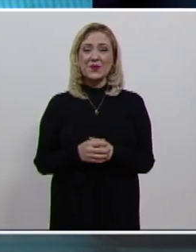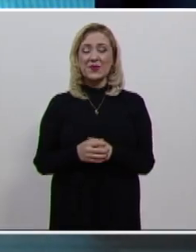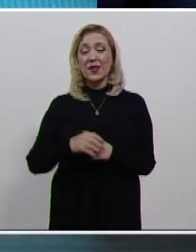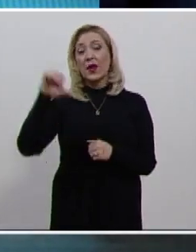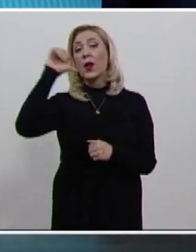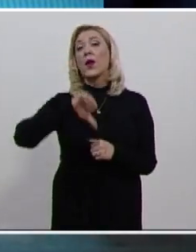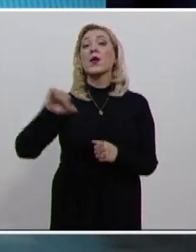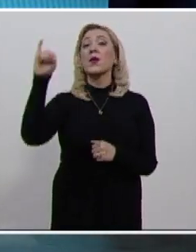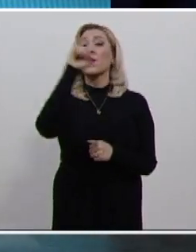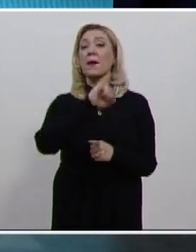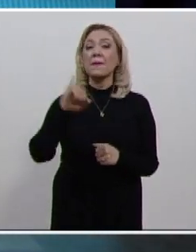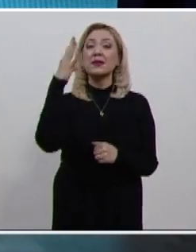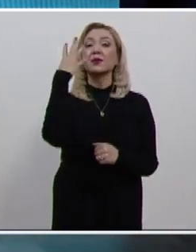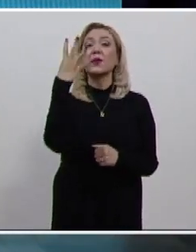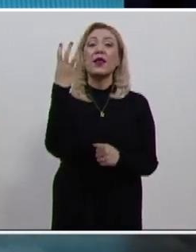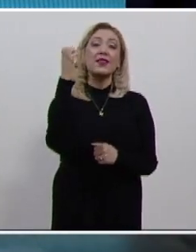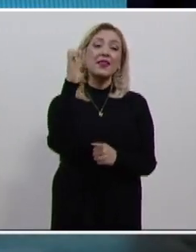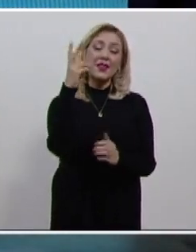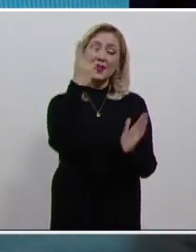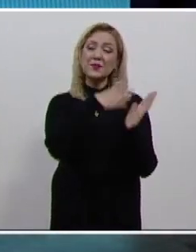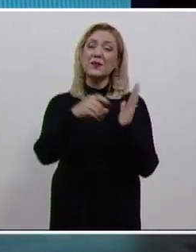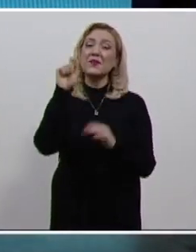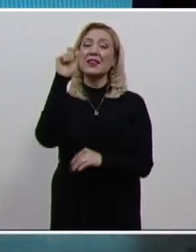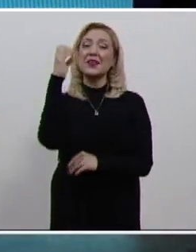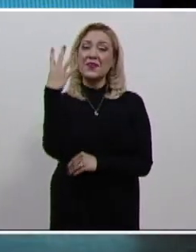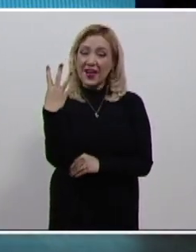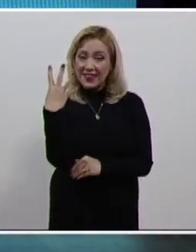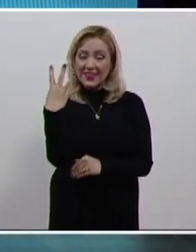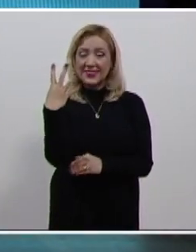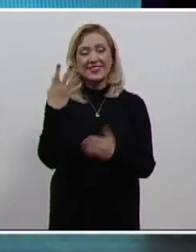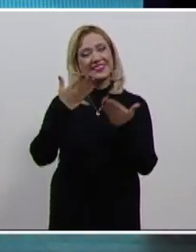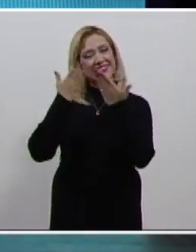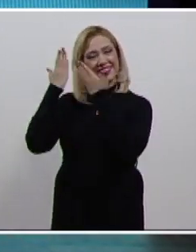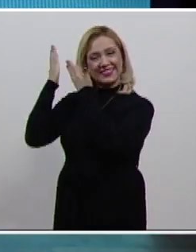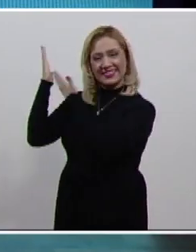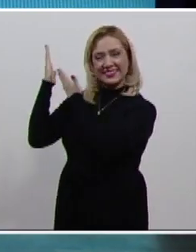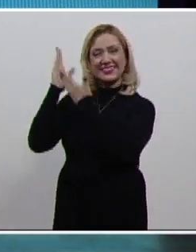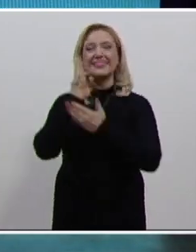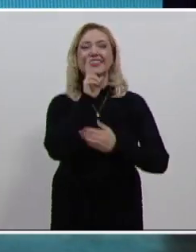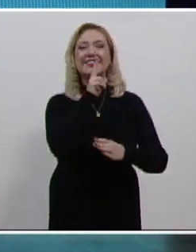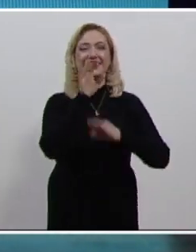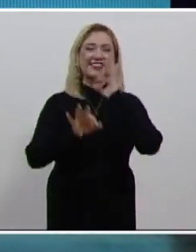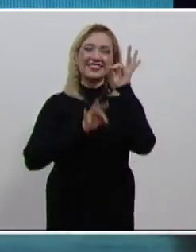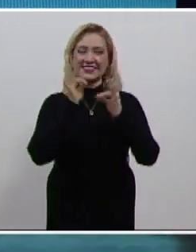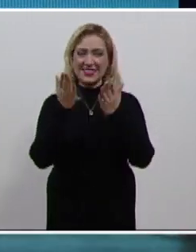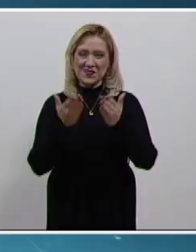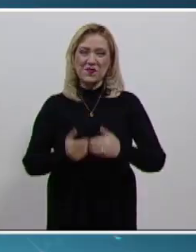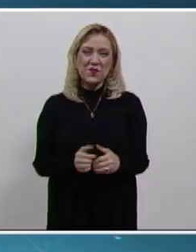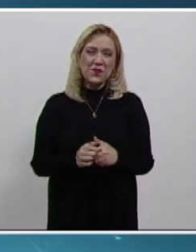Hoy es jueves 4 de enero de 2024 y estas son las noticias.